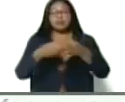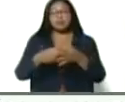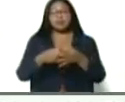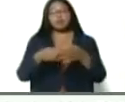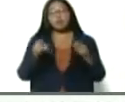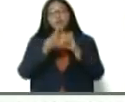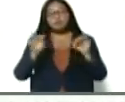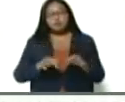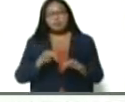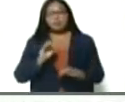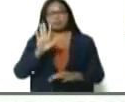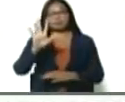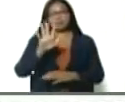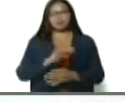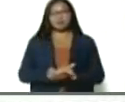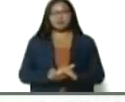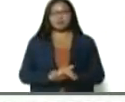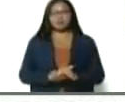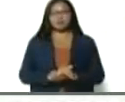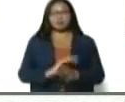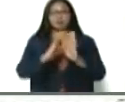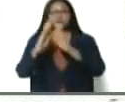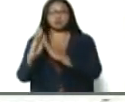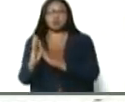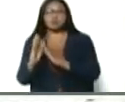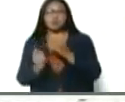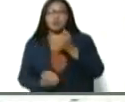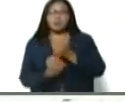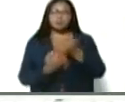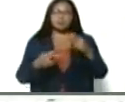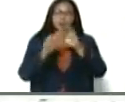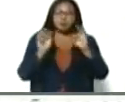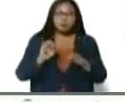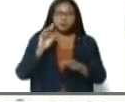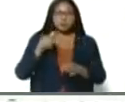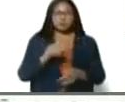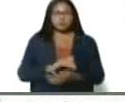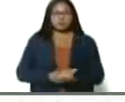La organización de las bases del poder popular.